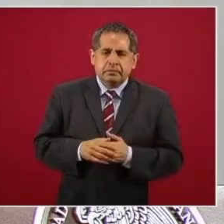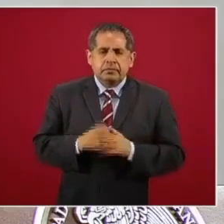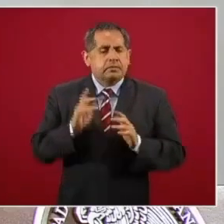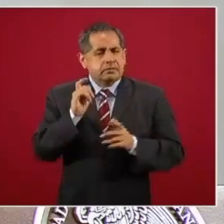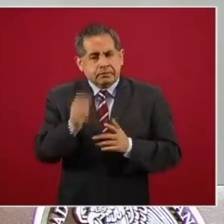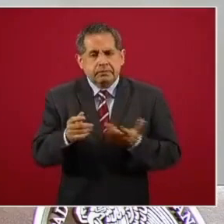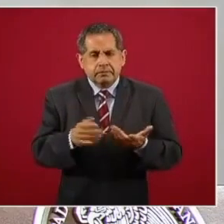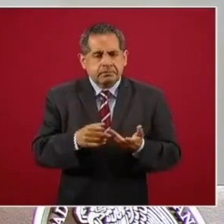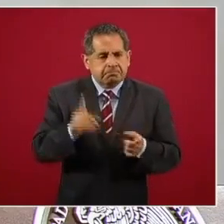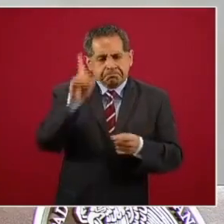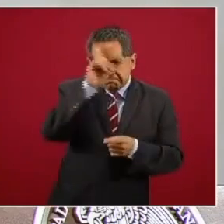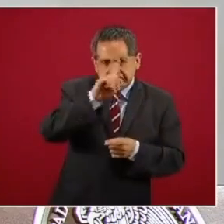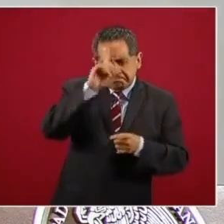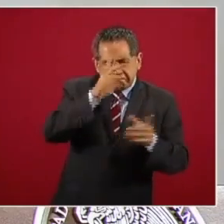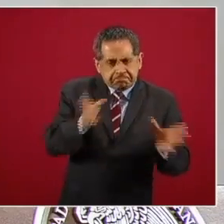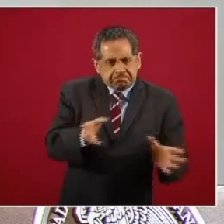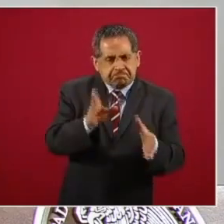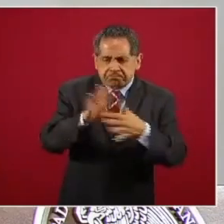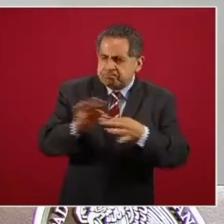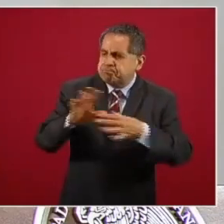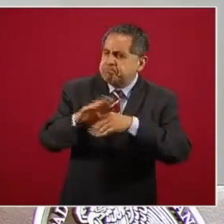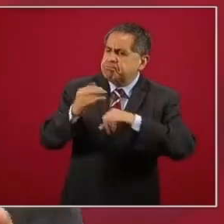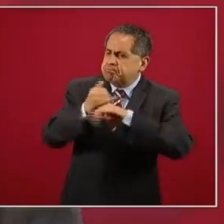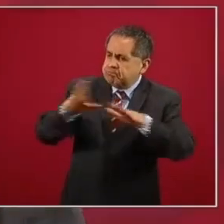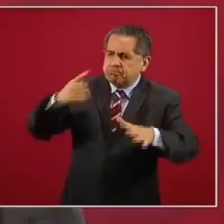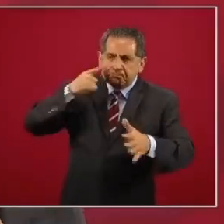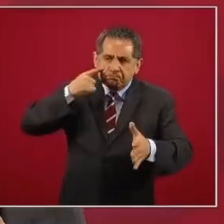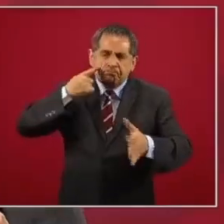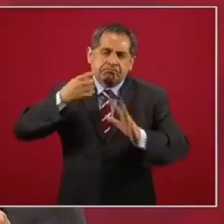orientar, informar,